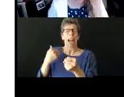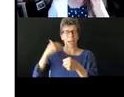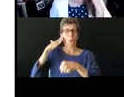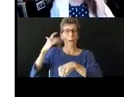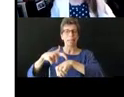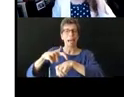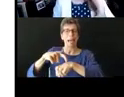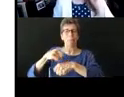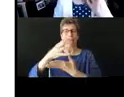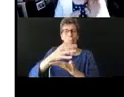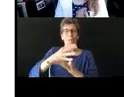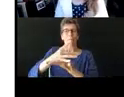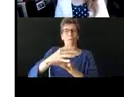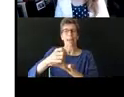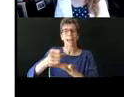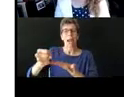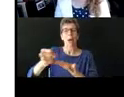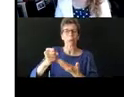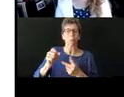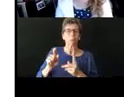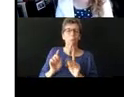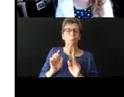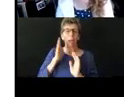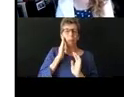antes de cambiar pero